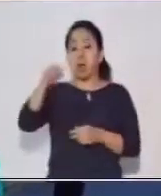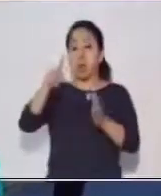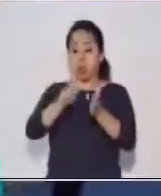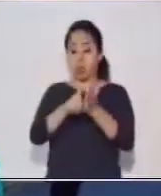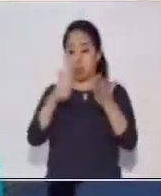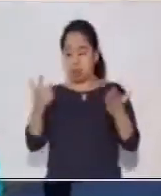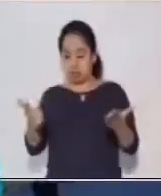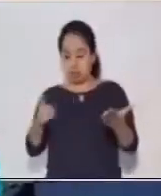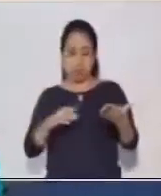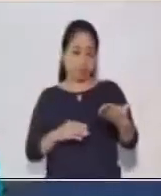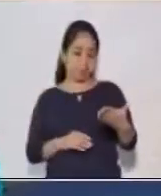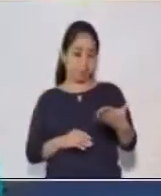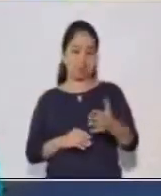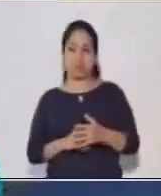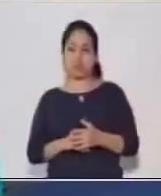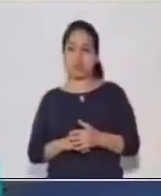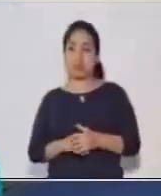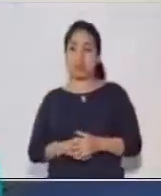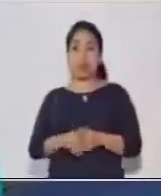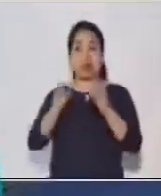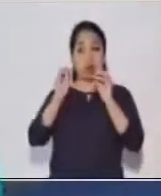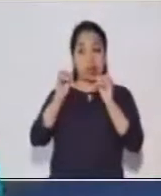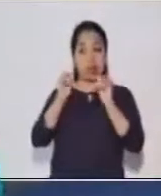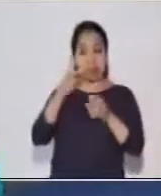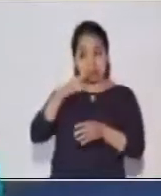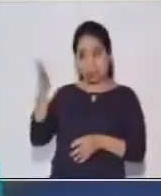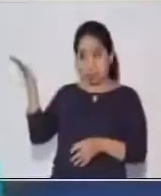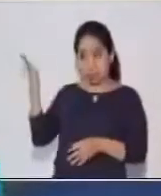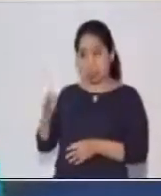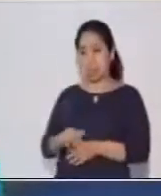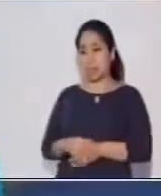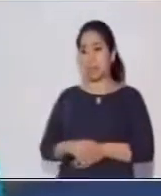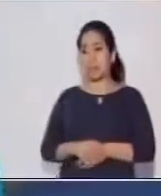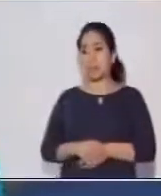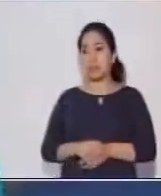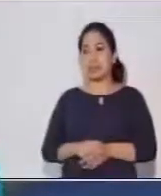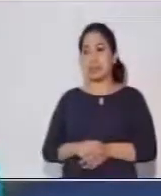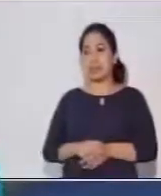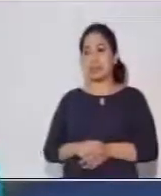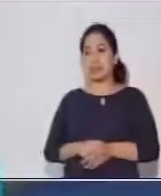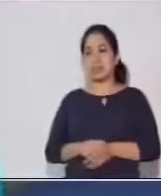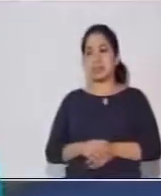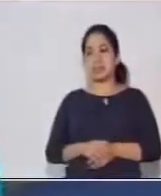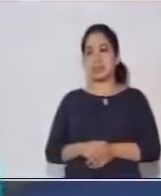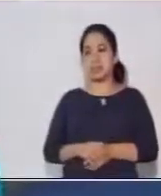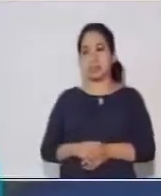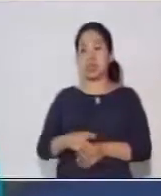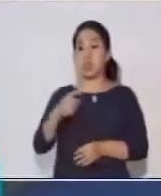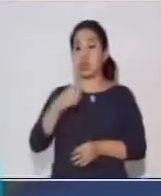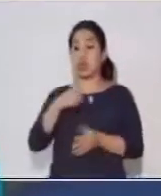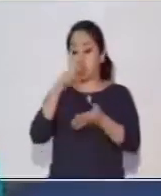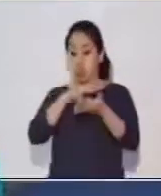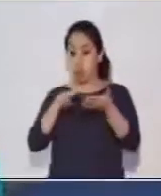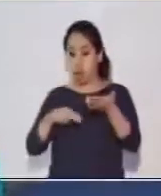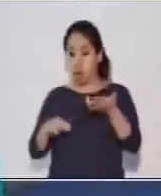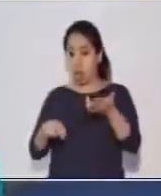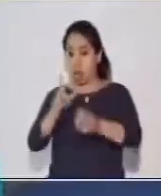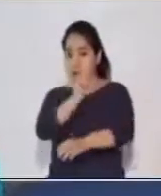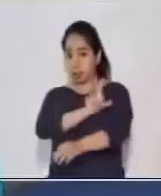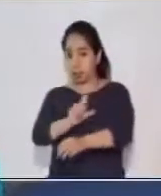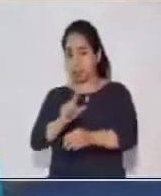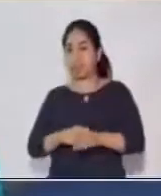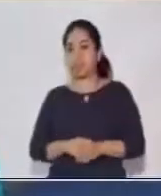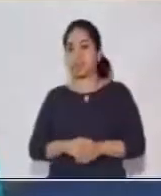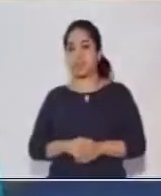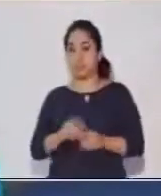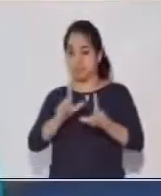libro, se los voy a enseñar por acá y yo se los voy a leer. ¿De acuerdo? ¿Están todos